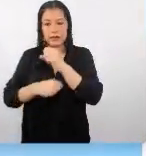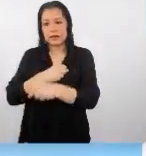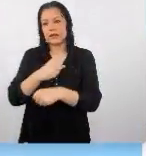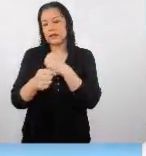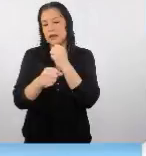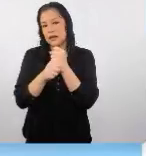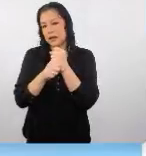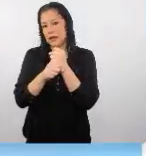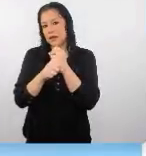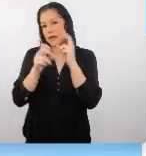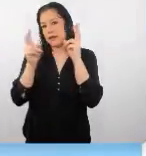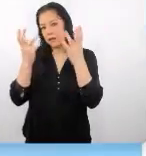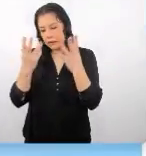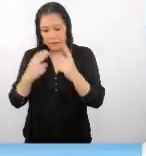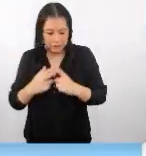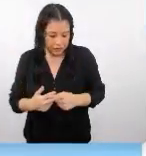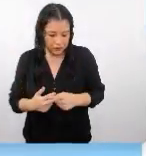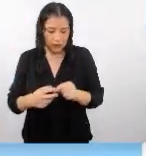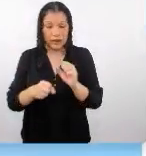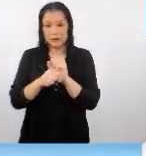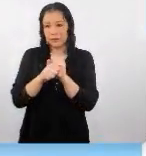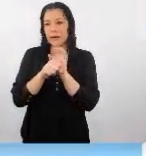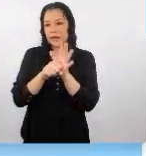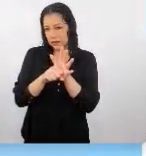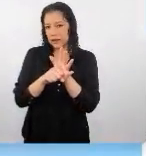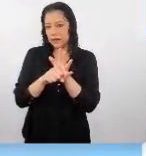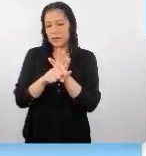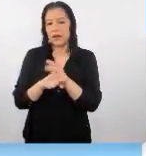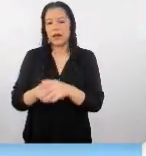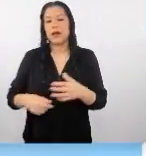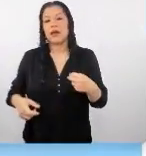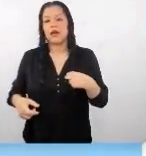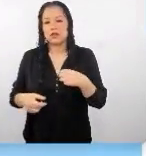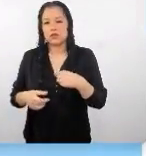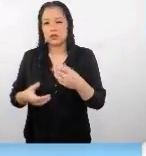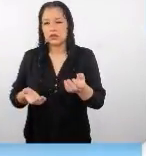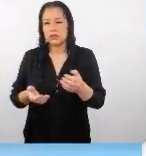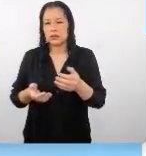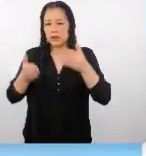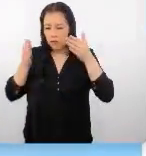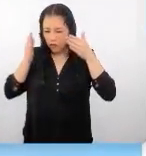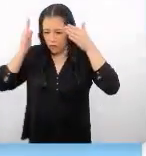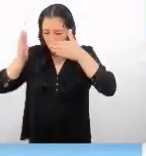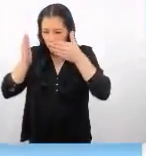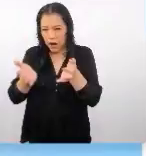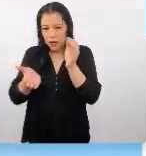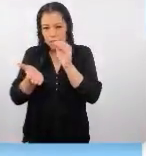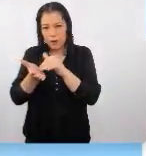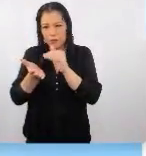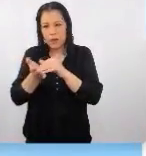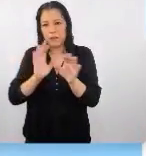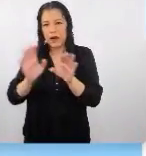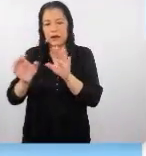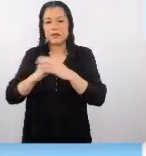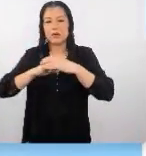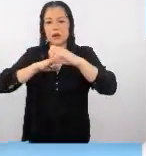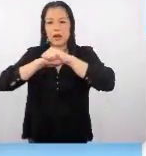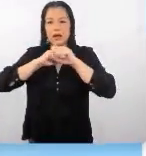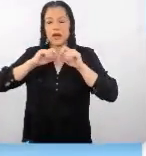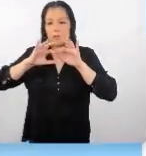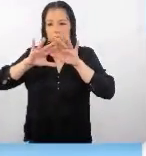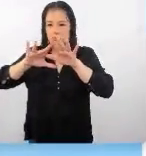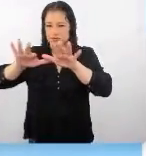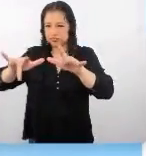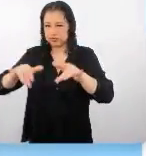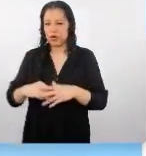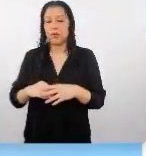desde la pandemia nos hemos enfocado más que todo a hacer una promoción digital fuerte en todas